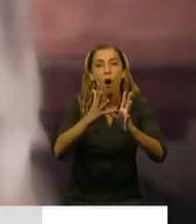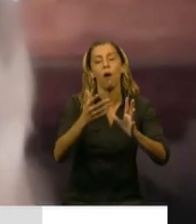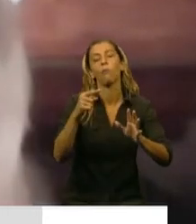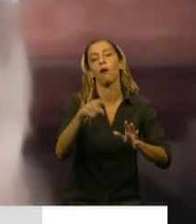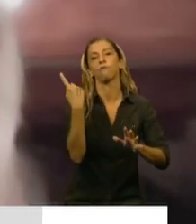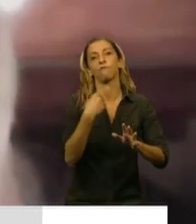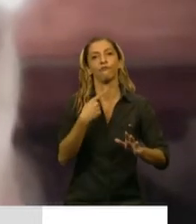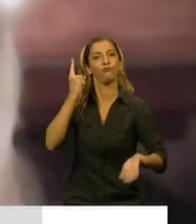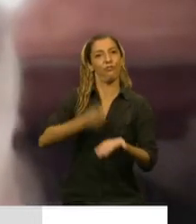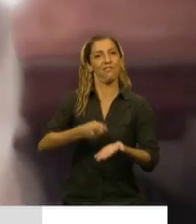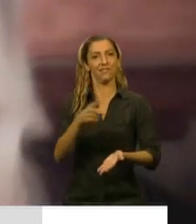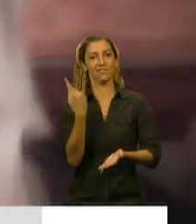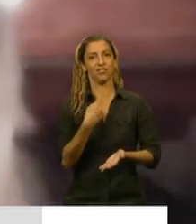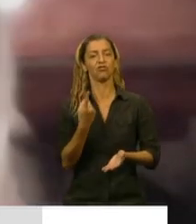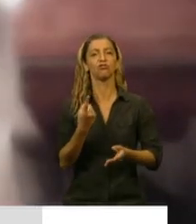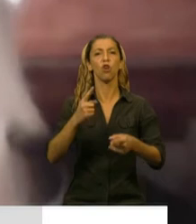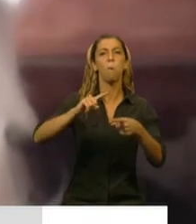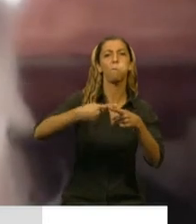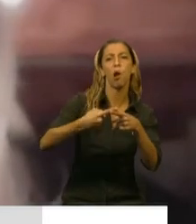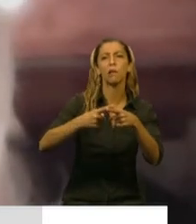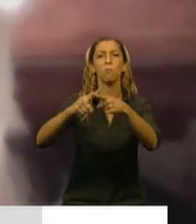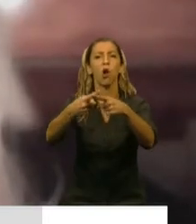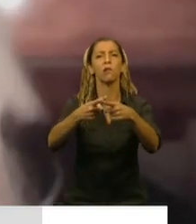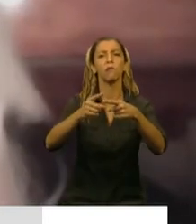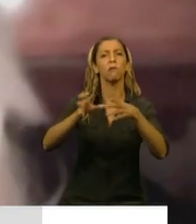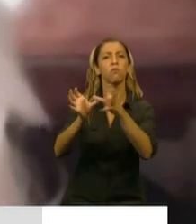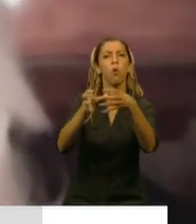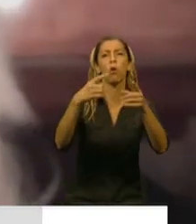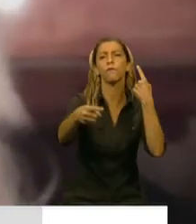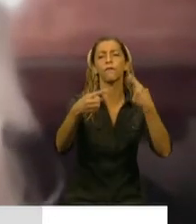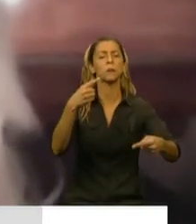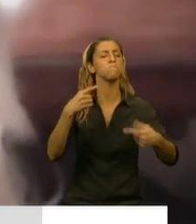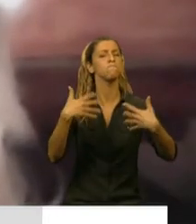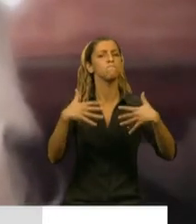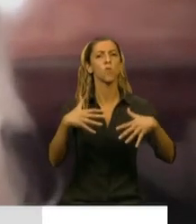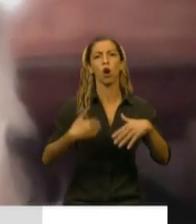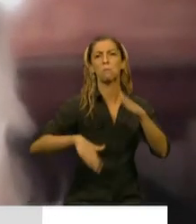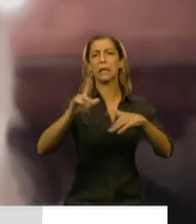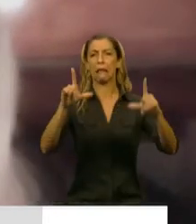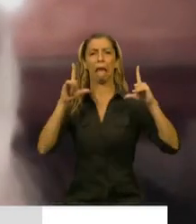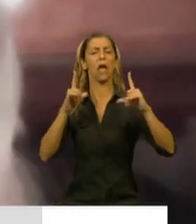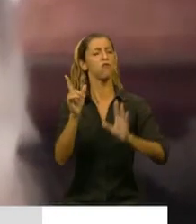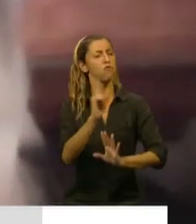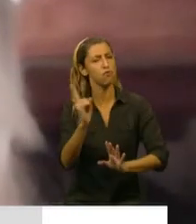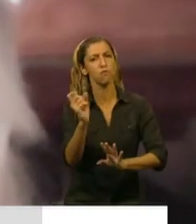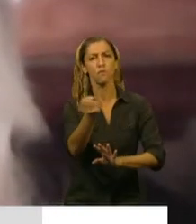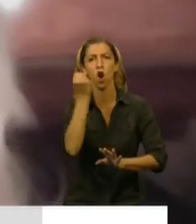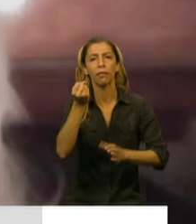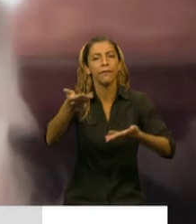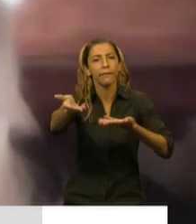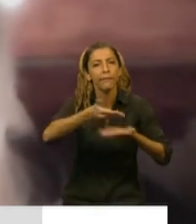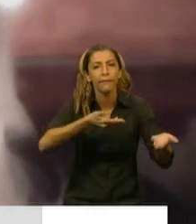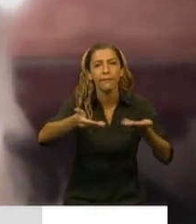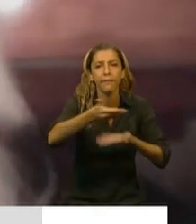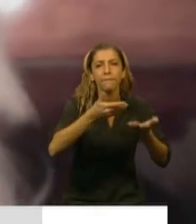Sin partidismos, sin prepotencia, sin narcisismo, poniendo la economía al servicio de la